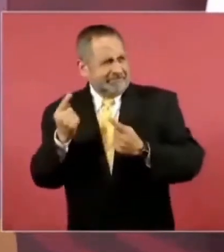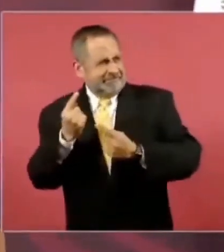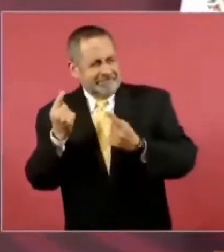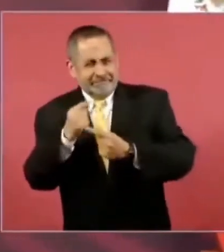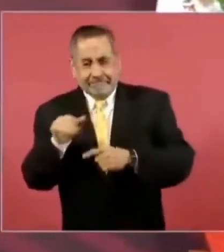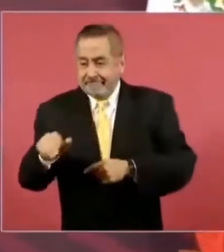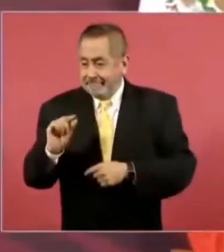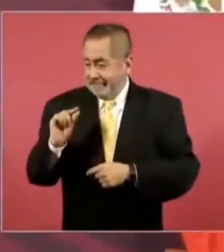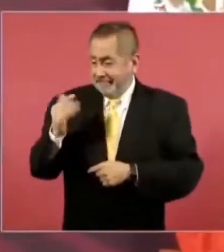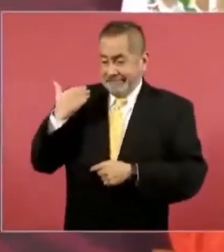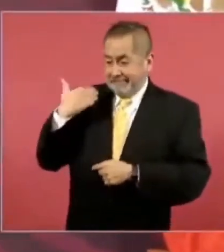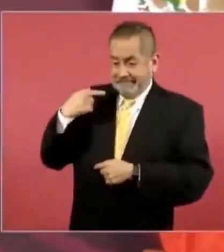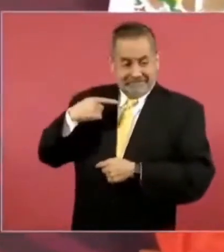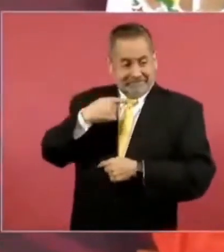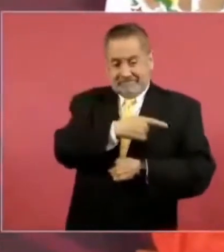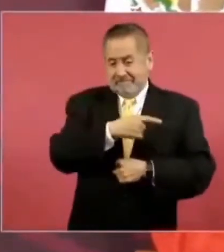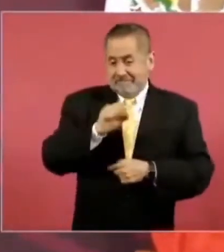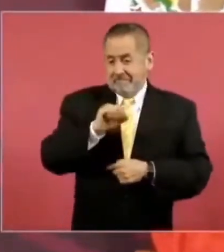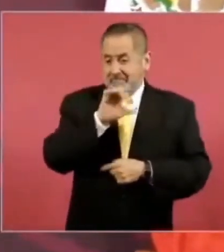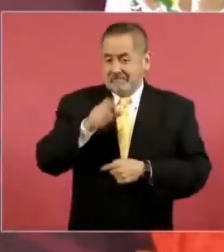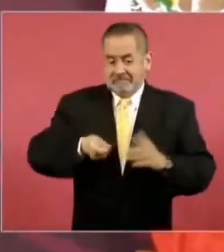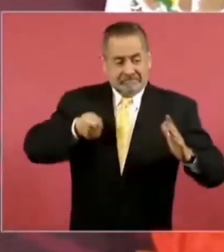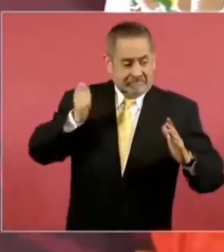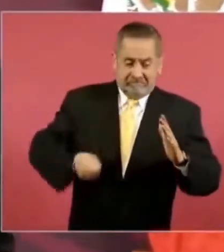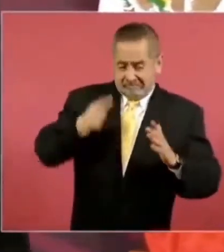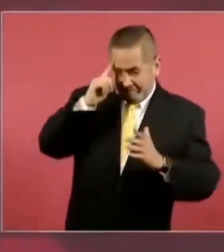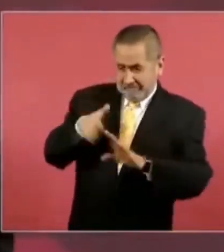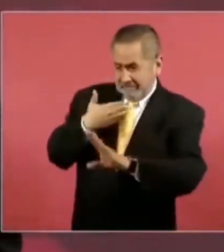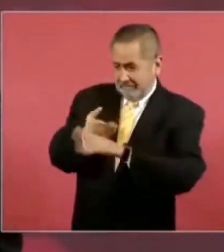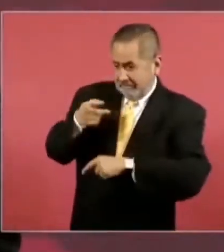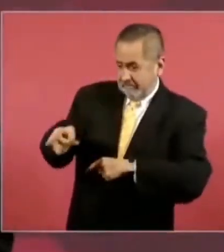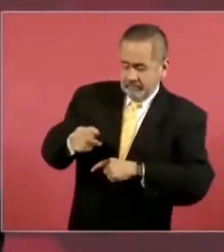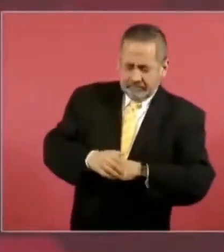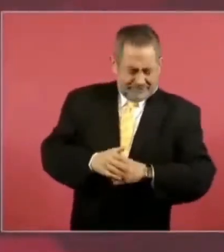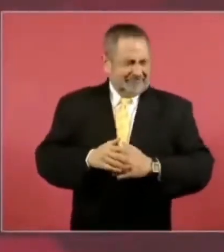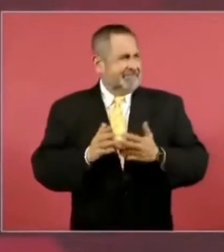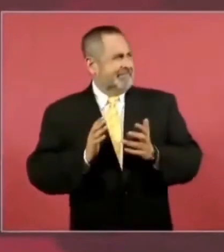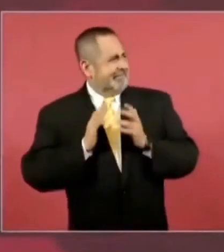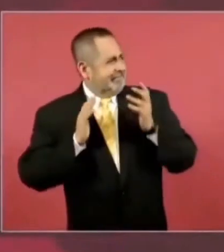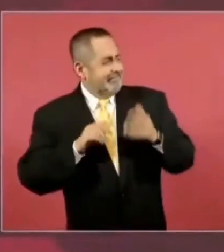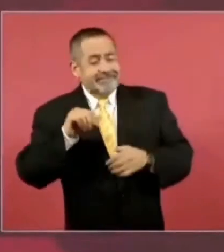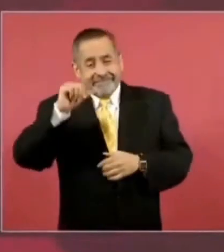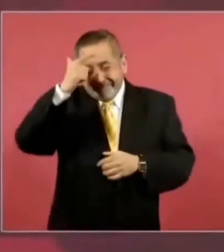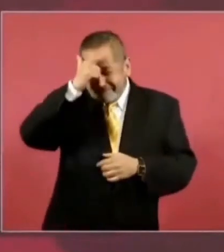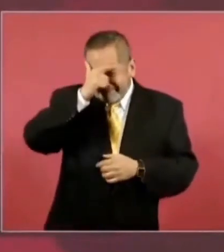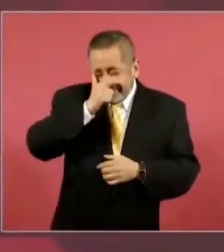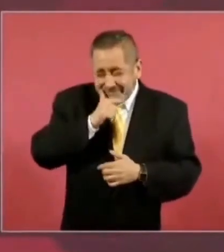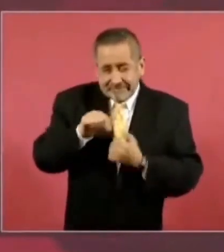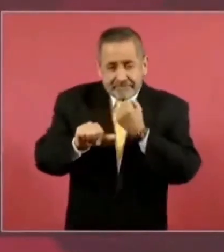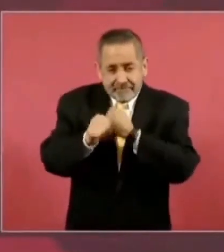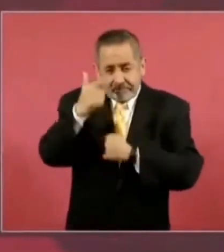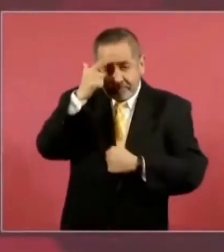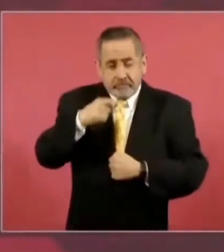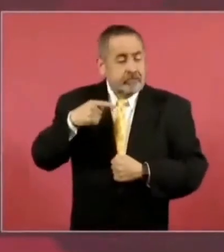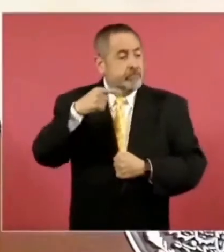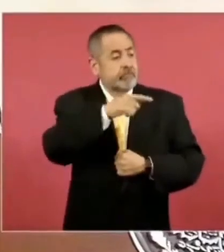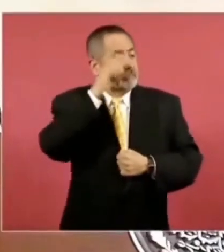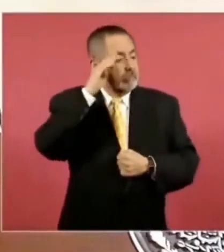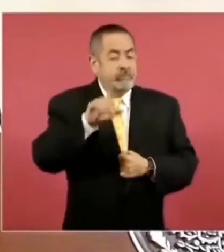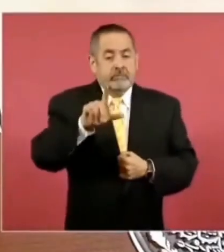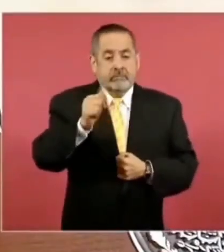Acaba de resolver la corte a las 11 de la noche, 11 de la el señor Lainez,